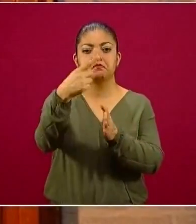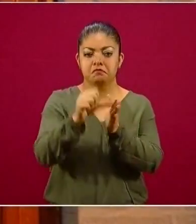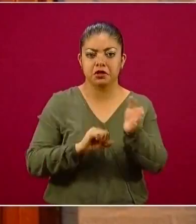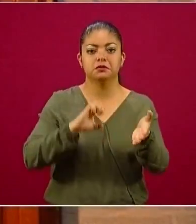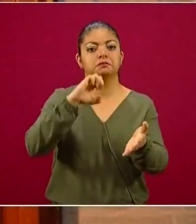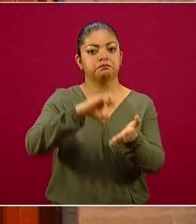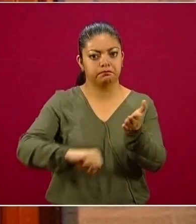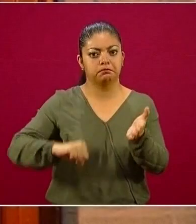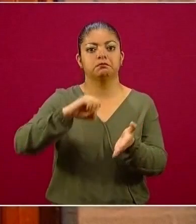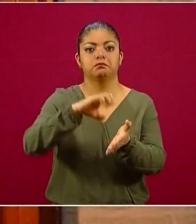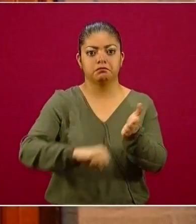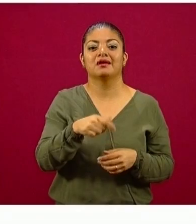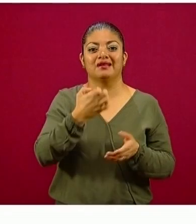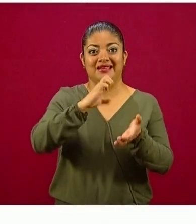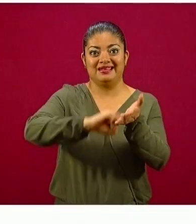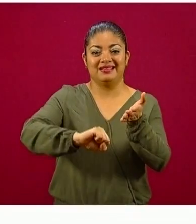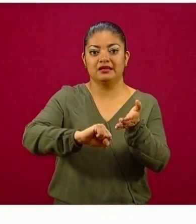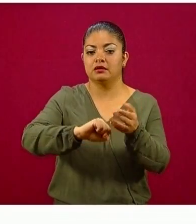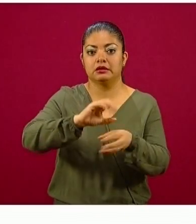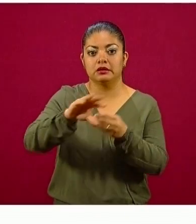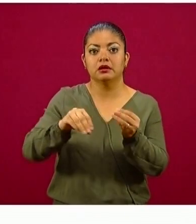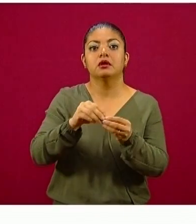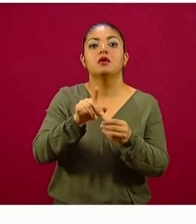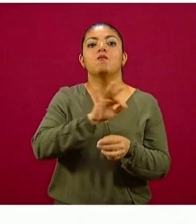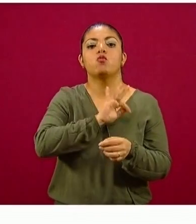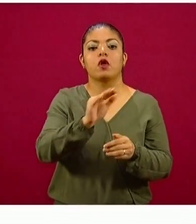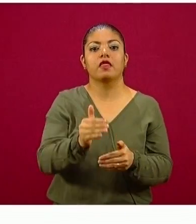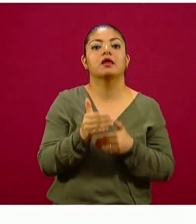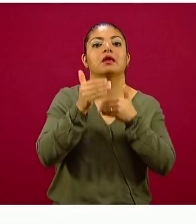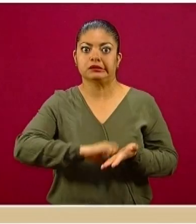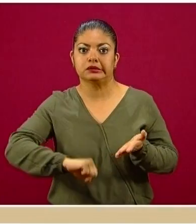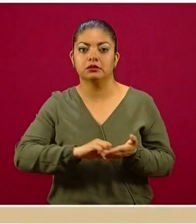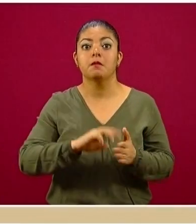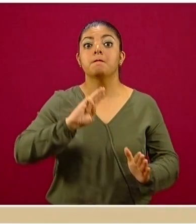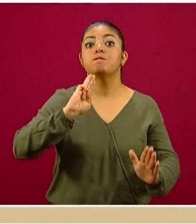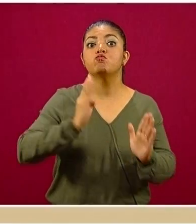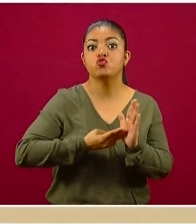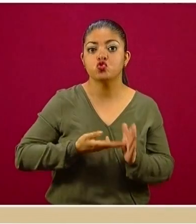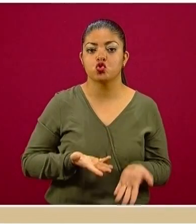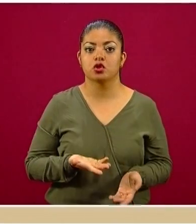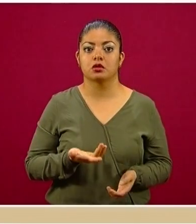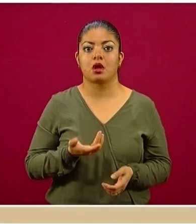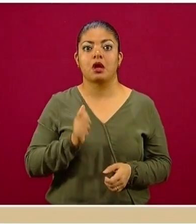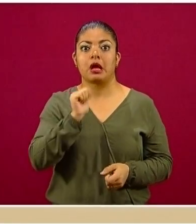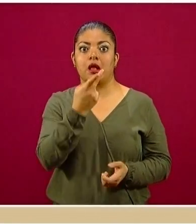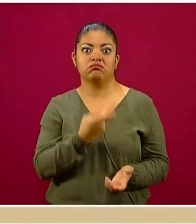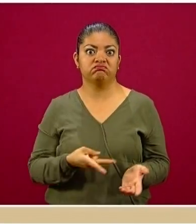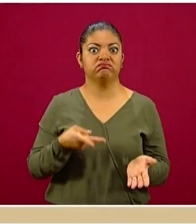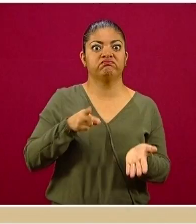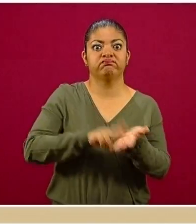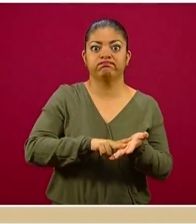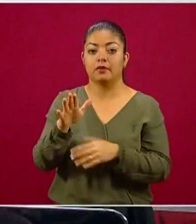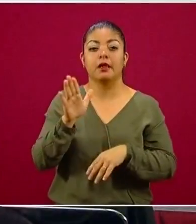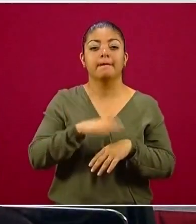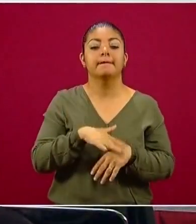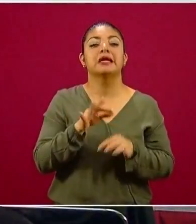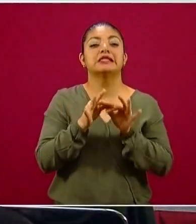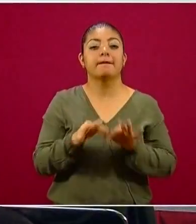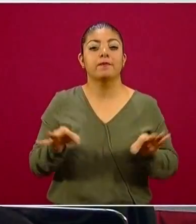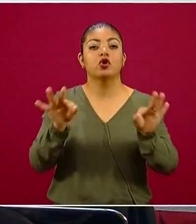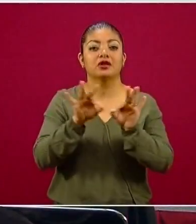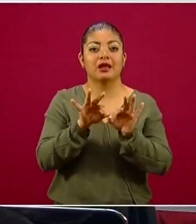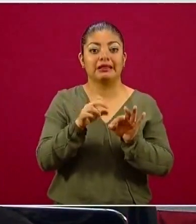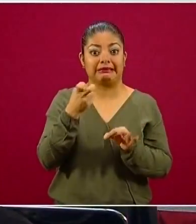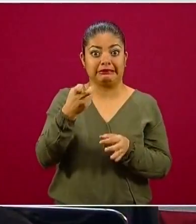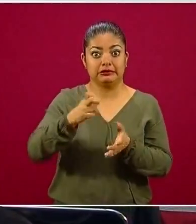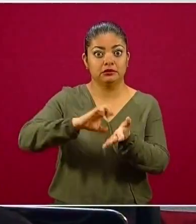941 millones de pesos a la economía y poco a poco se avanza para alcanzar el millón de créditos. Mientras, el Infonavit reportó que del